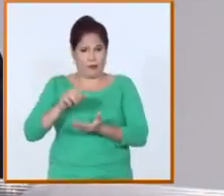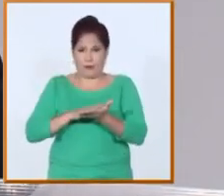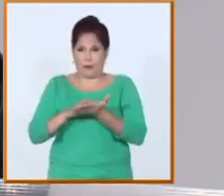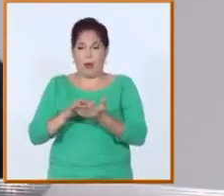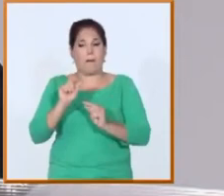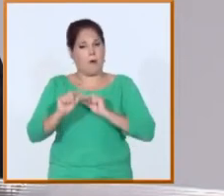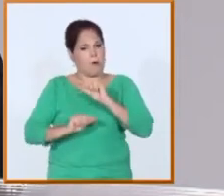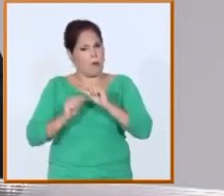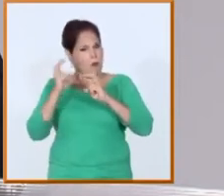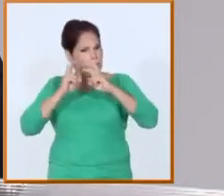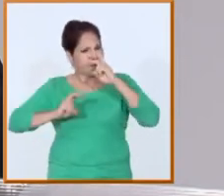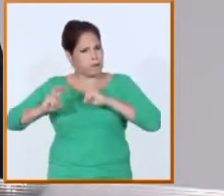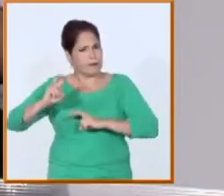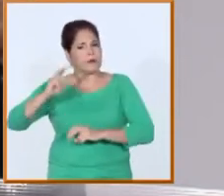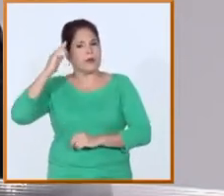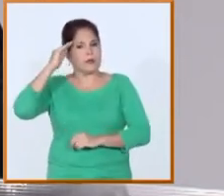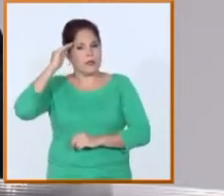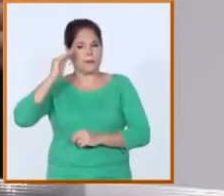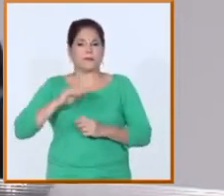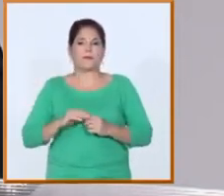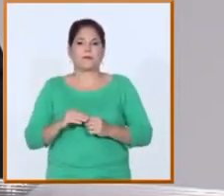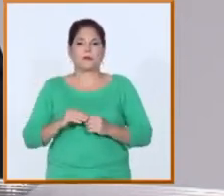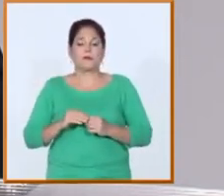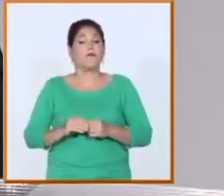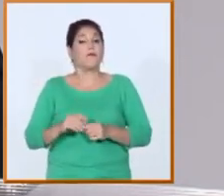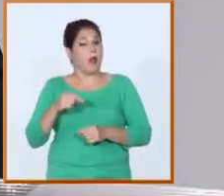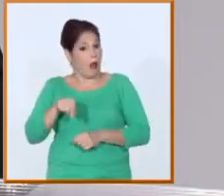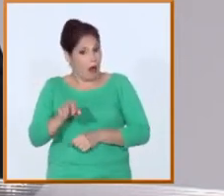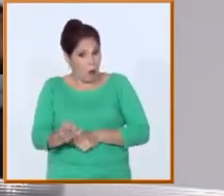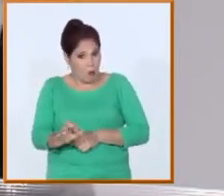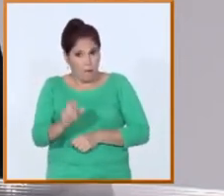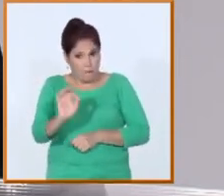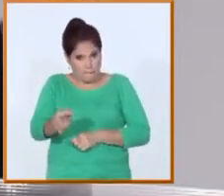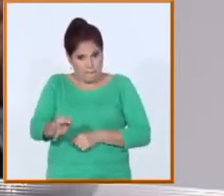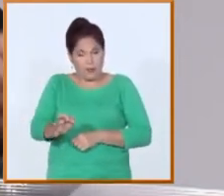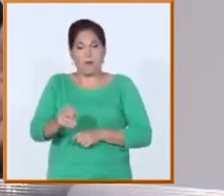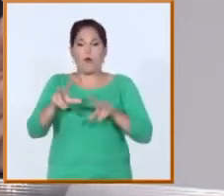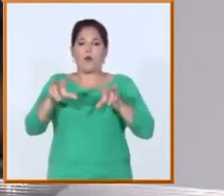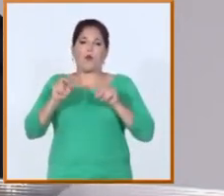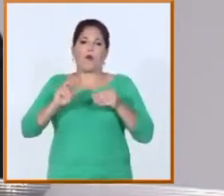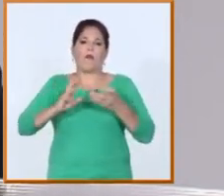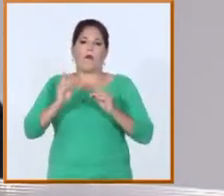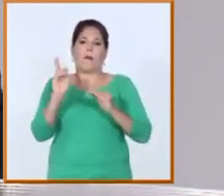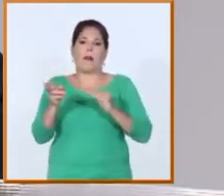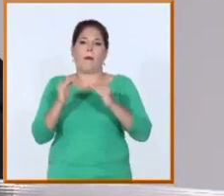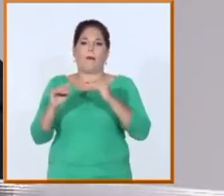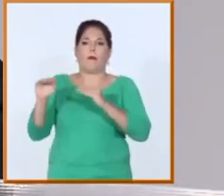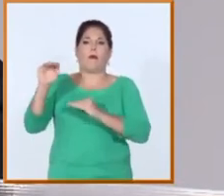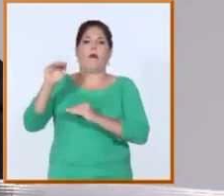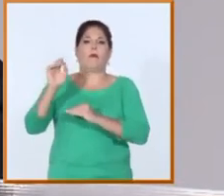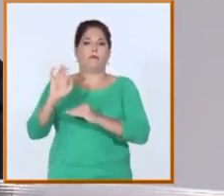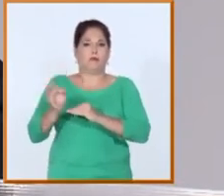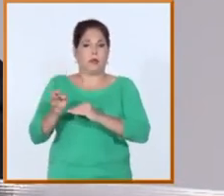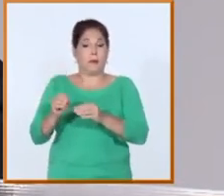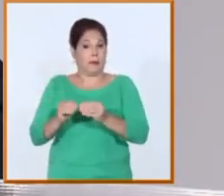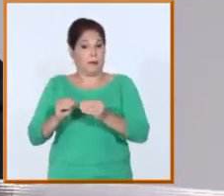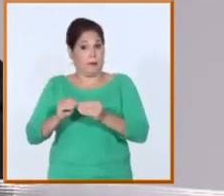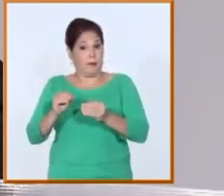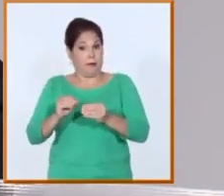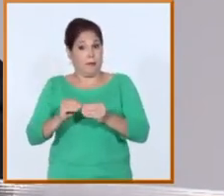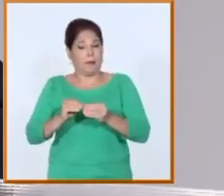que aparece en esa universidad y que tenemos también allí nuevas ofertas de posgrado relativas a